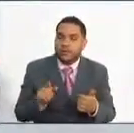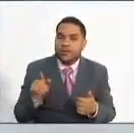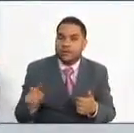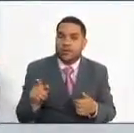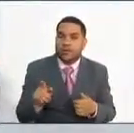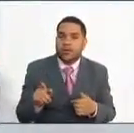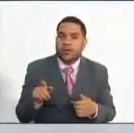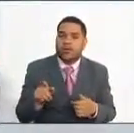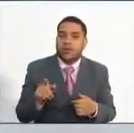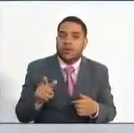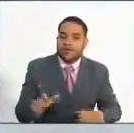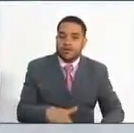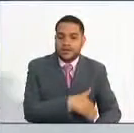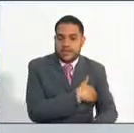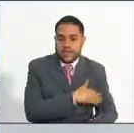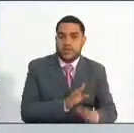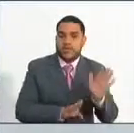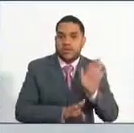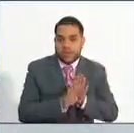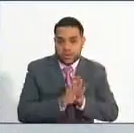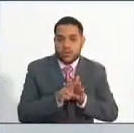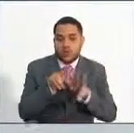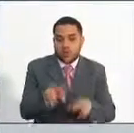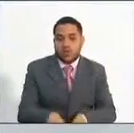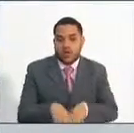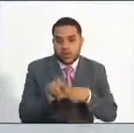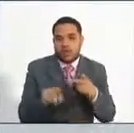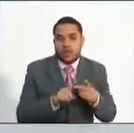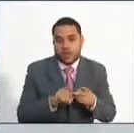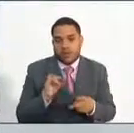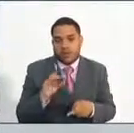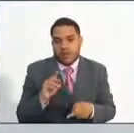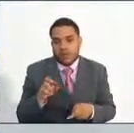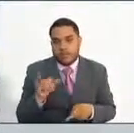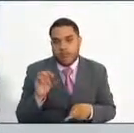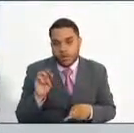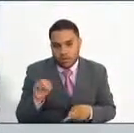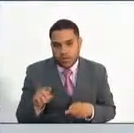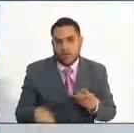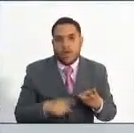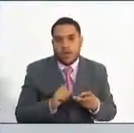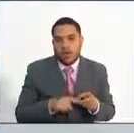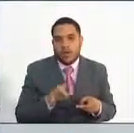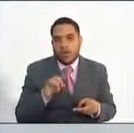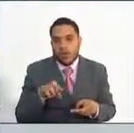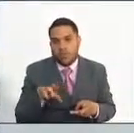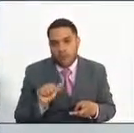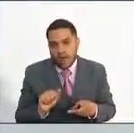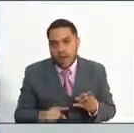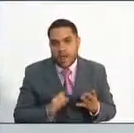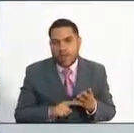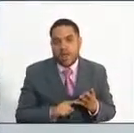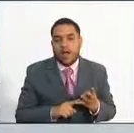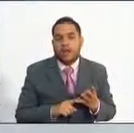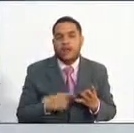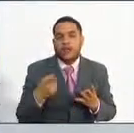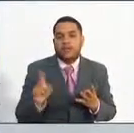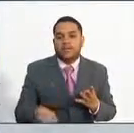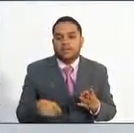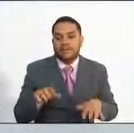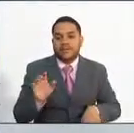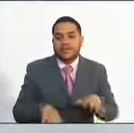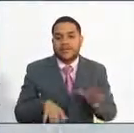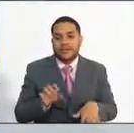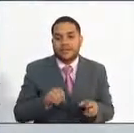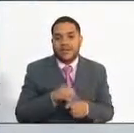Ministerio de Desarrollo y Agricultura para ANLA, UPRA, la Secretaría Distrital